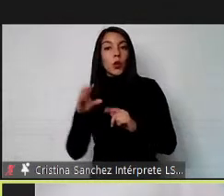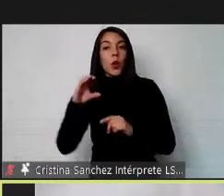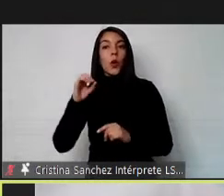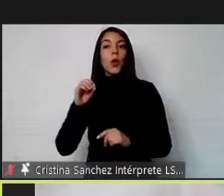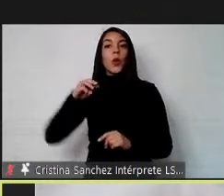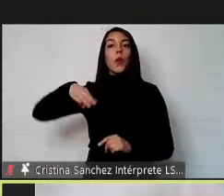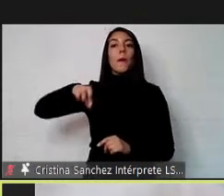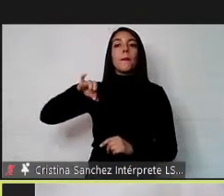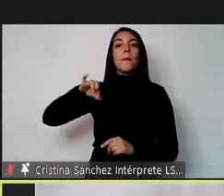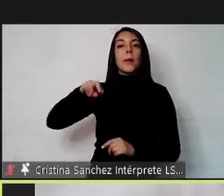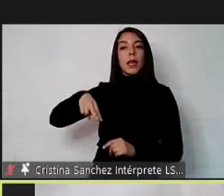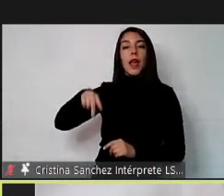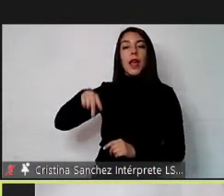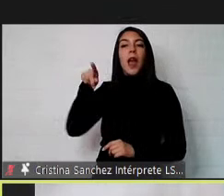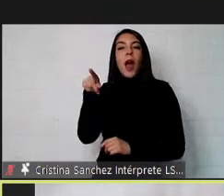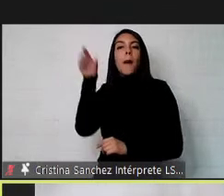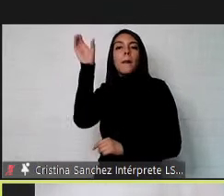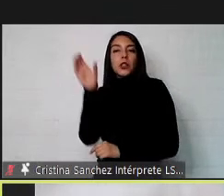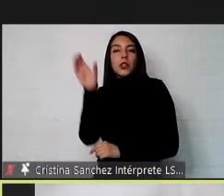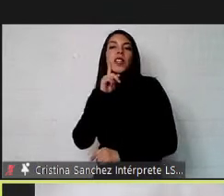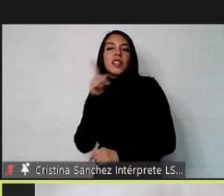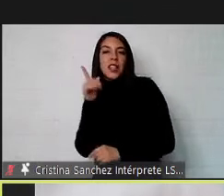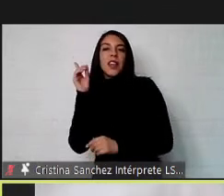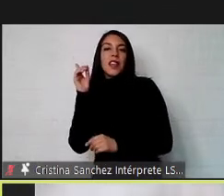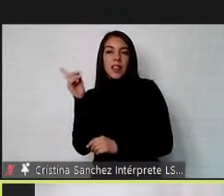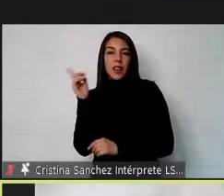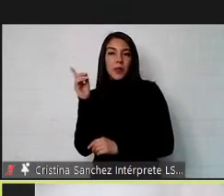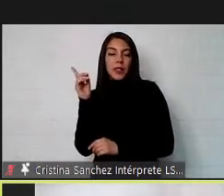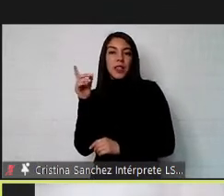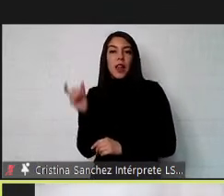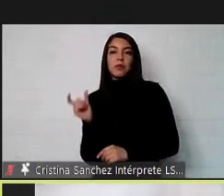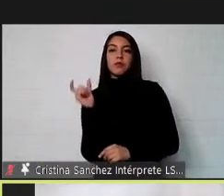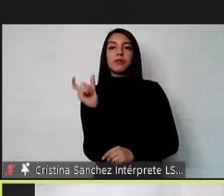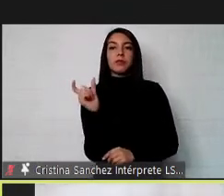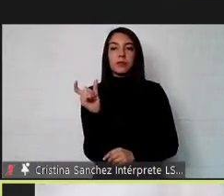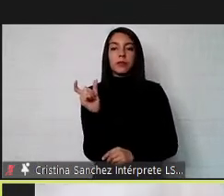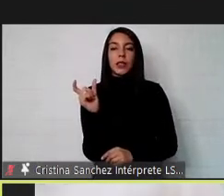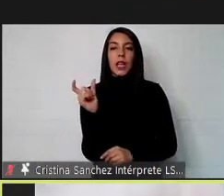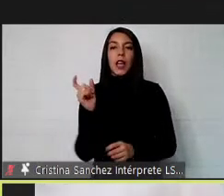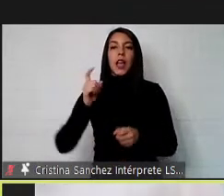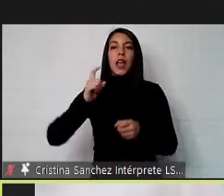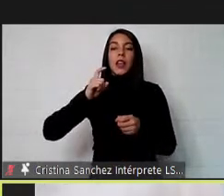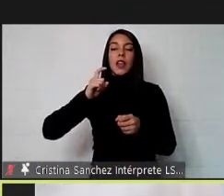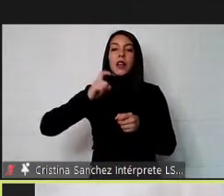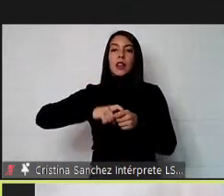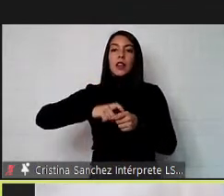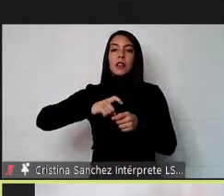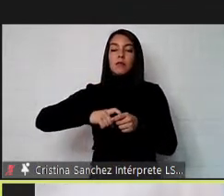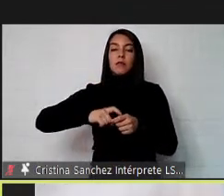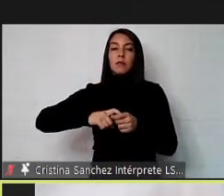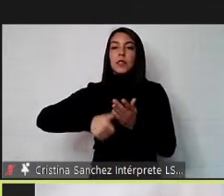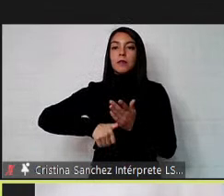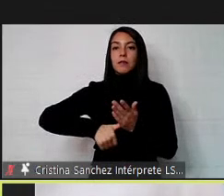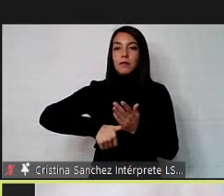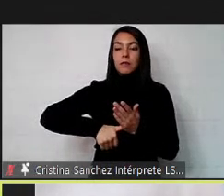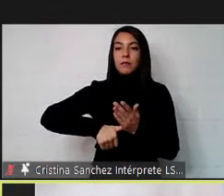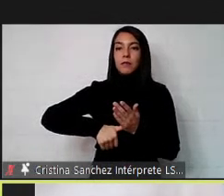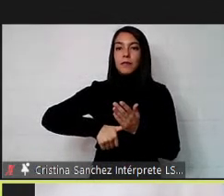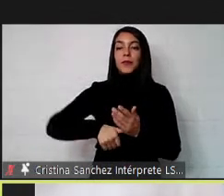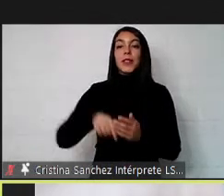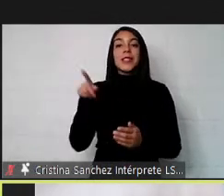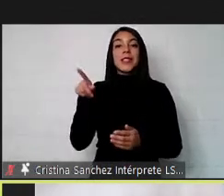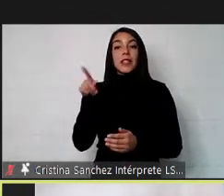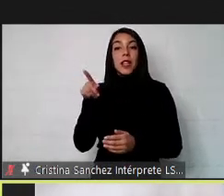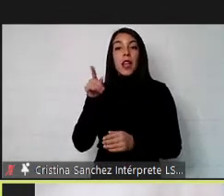efectivamente esta persona tiene discapacidad y haya emitido la credencial a través del registro civil si eso existe